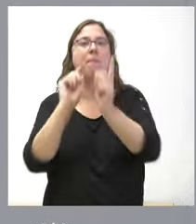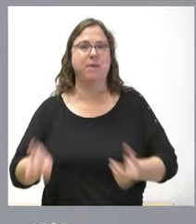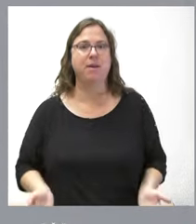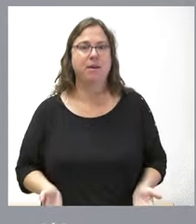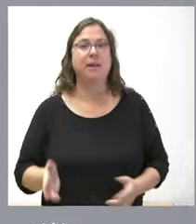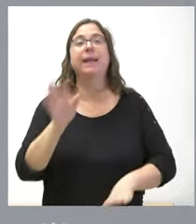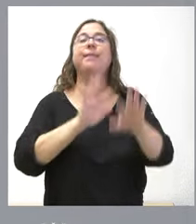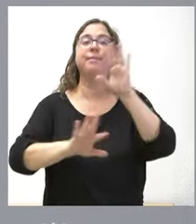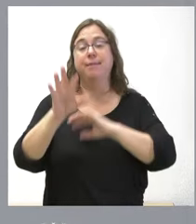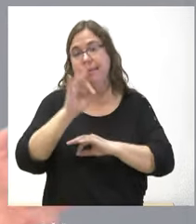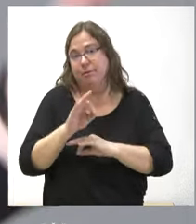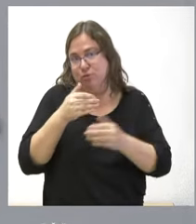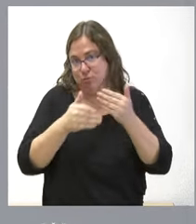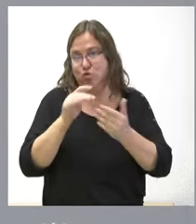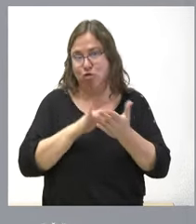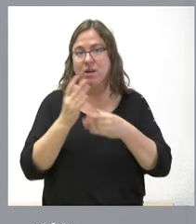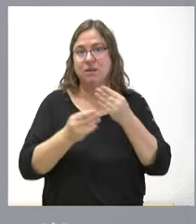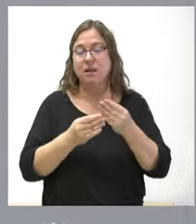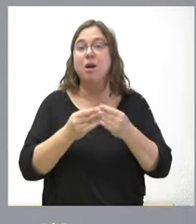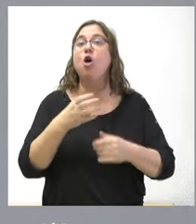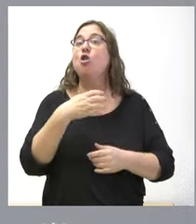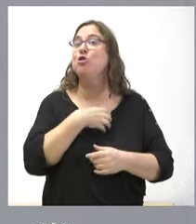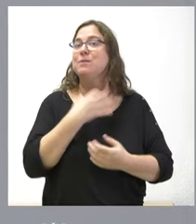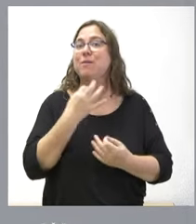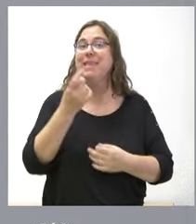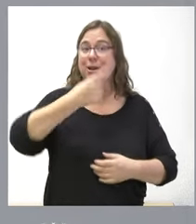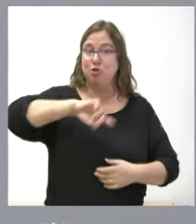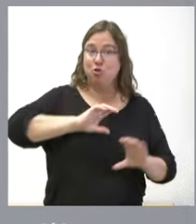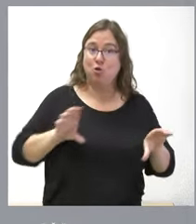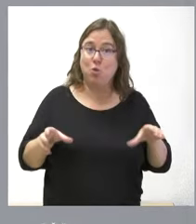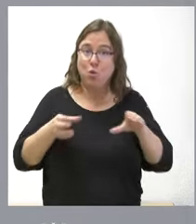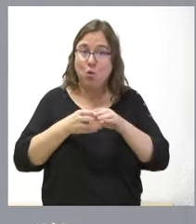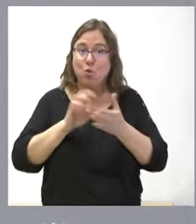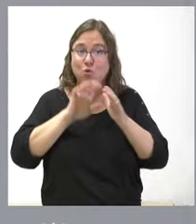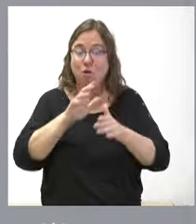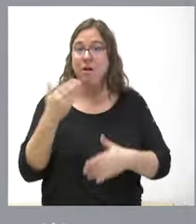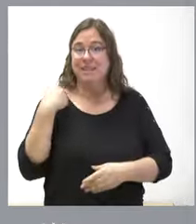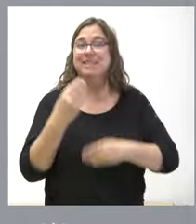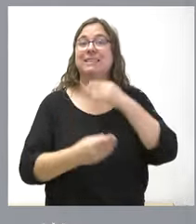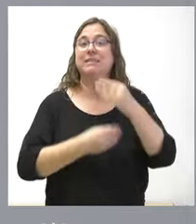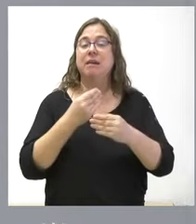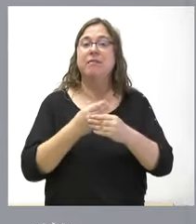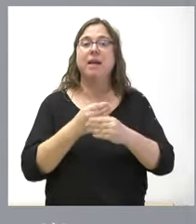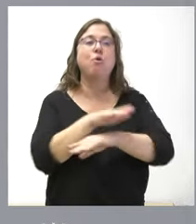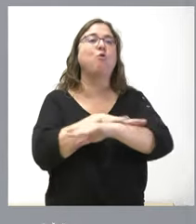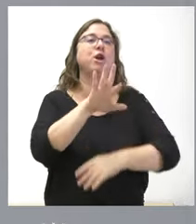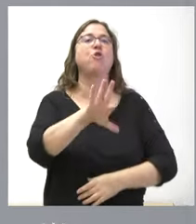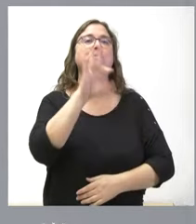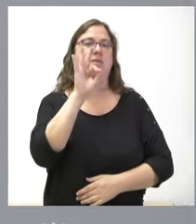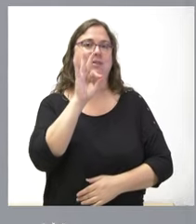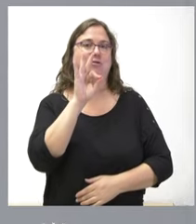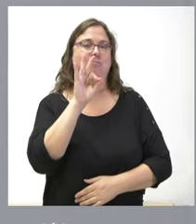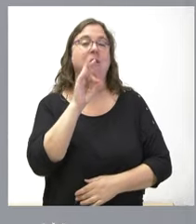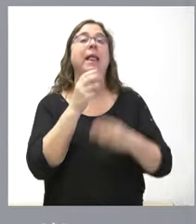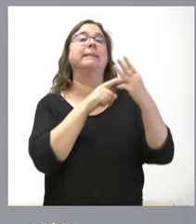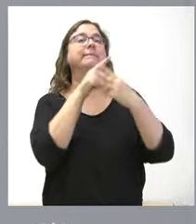decisiones de cambio que correspondan pero lo que no podremos hacer ya nosotros como Junta de Castilla y León es algo que hacíamos por una decisión del gobierno que es mantener el rango en tres